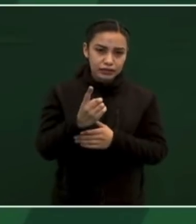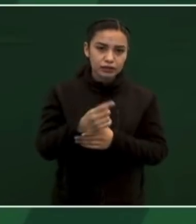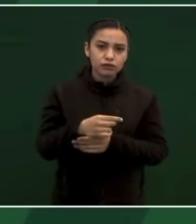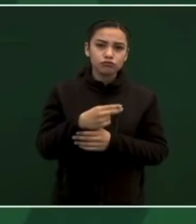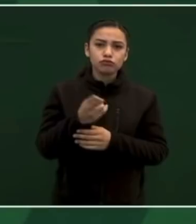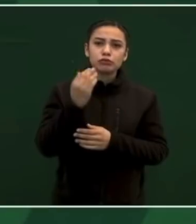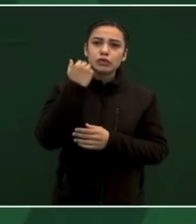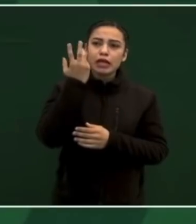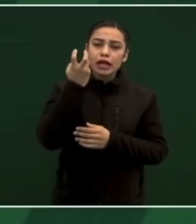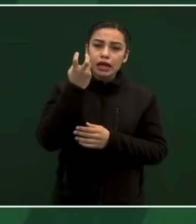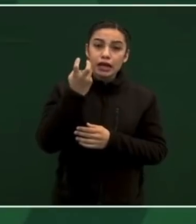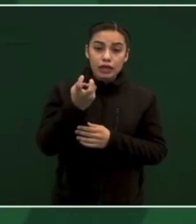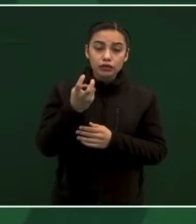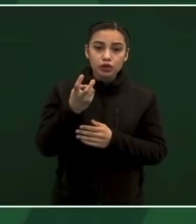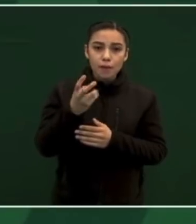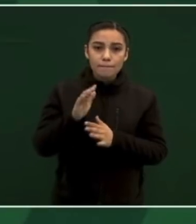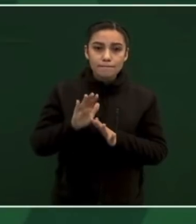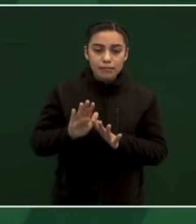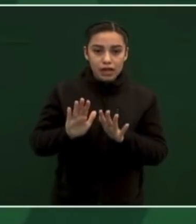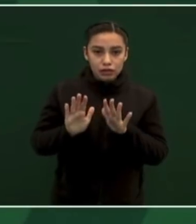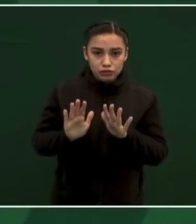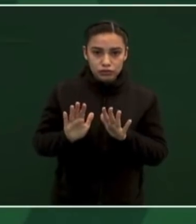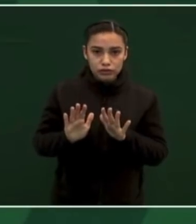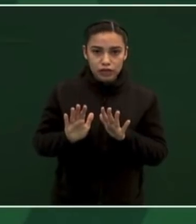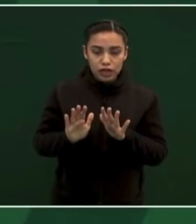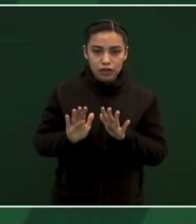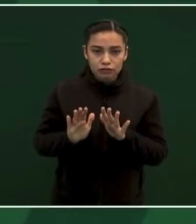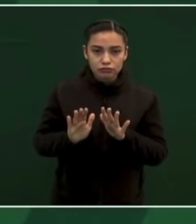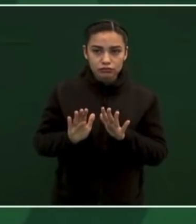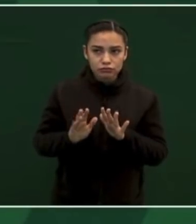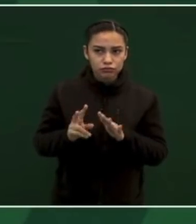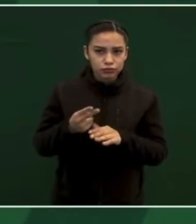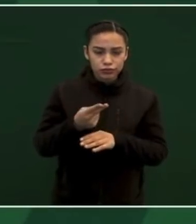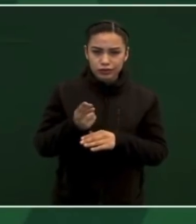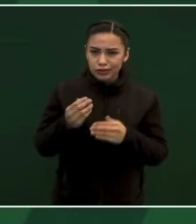No lo entendieron. ¿No lo